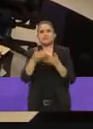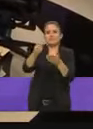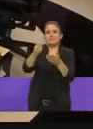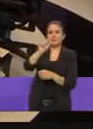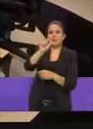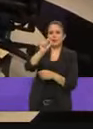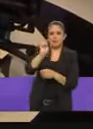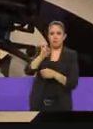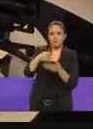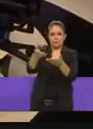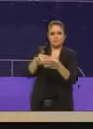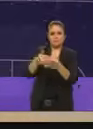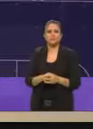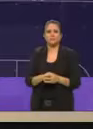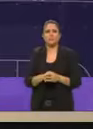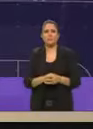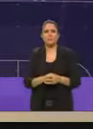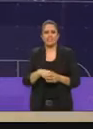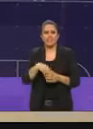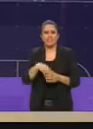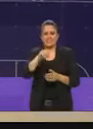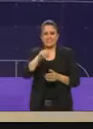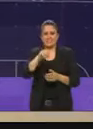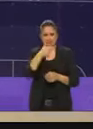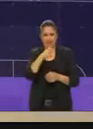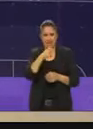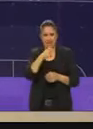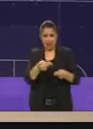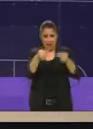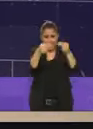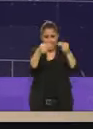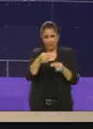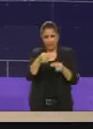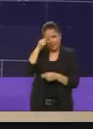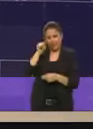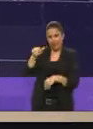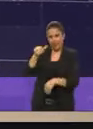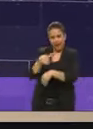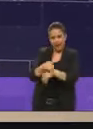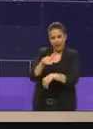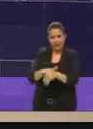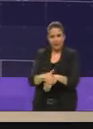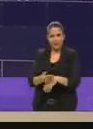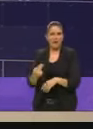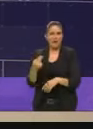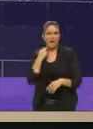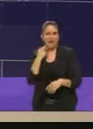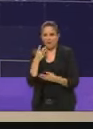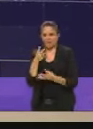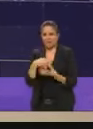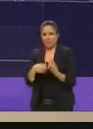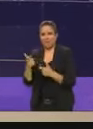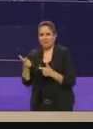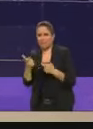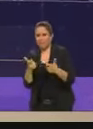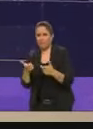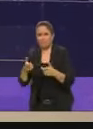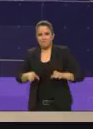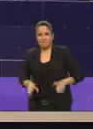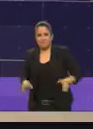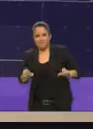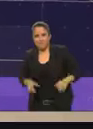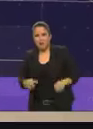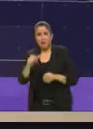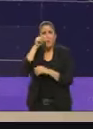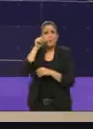oye Santiago negocios pero para tus cuates notarías que se reparten o Benito Juárez que